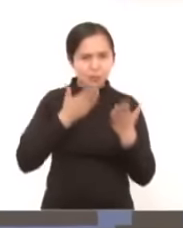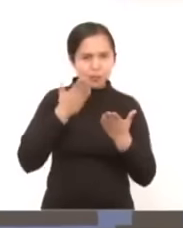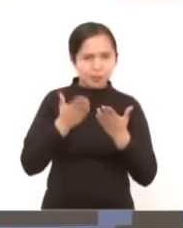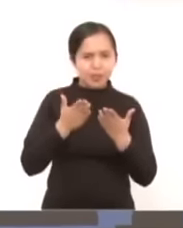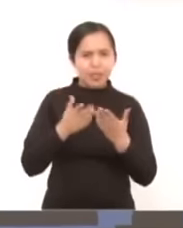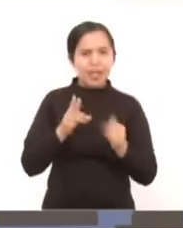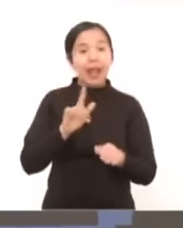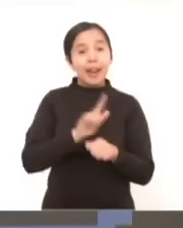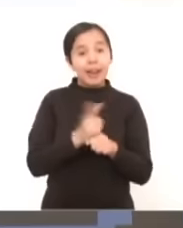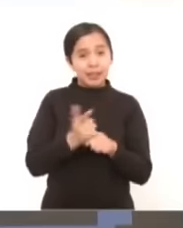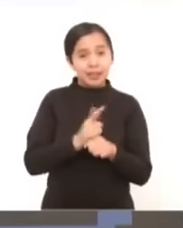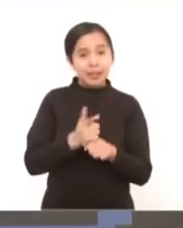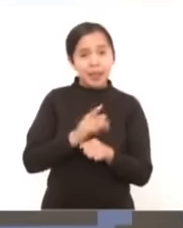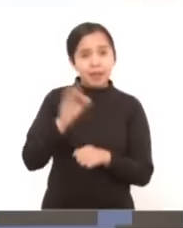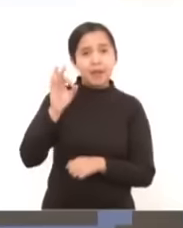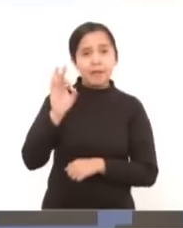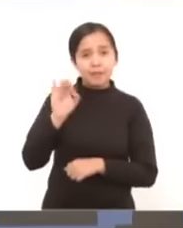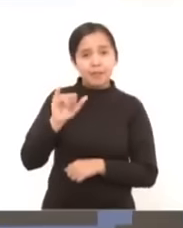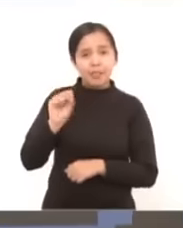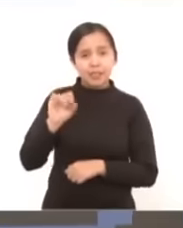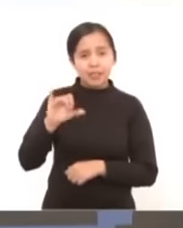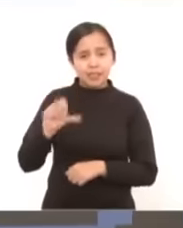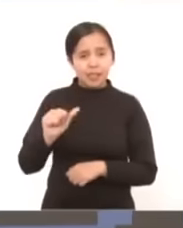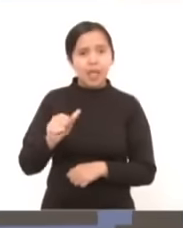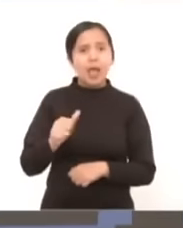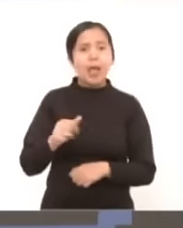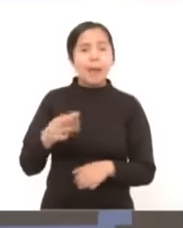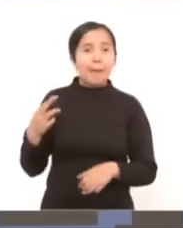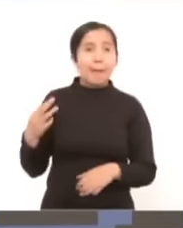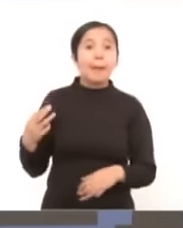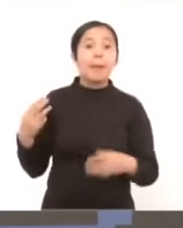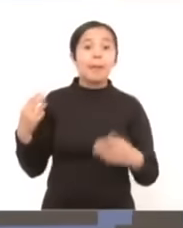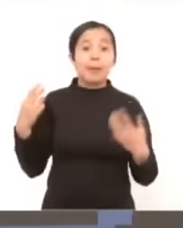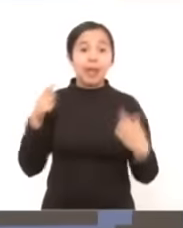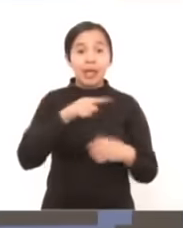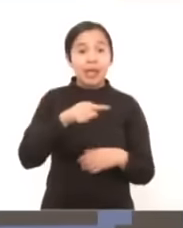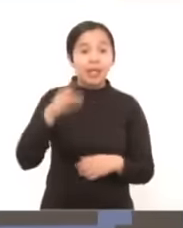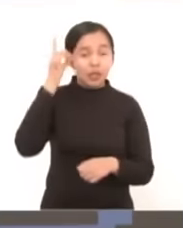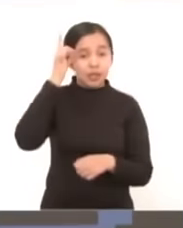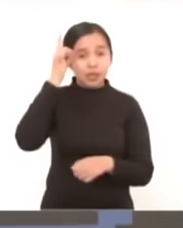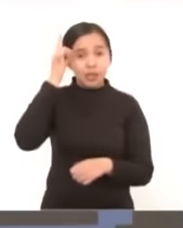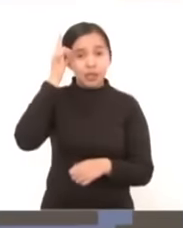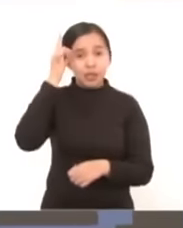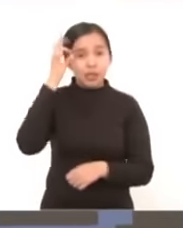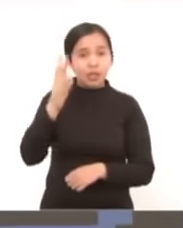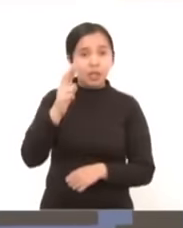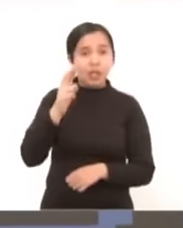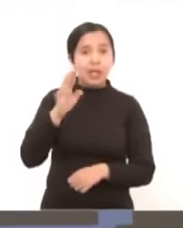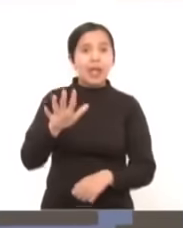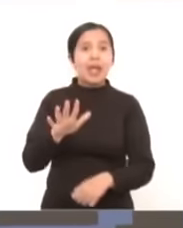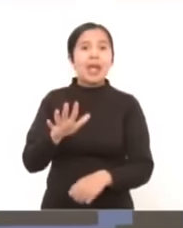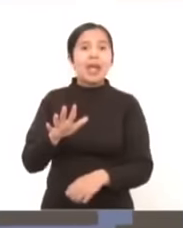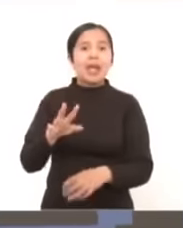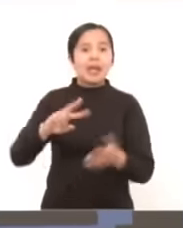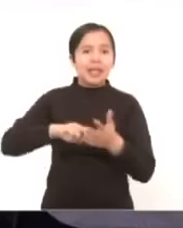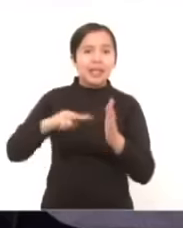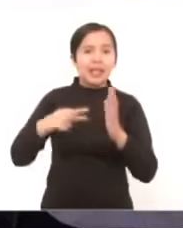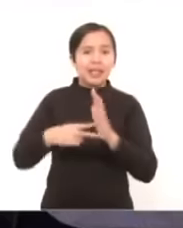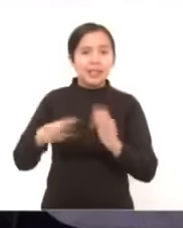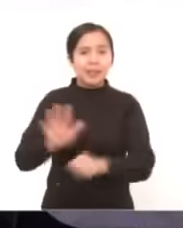es licenciada en física, es maestra en ingeniería y es doctora en ingeniería energética.